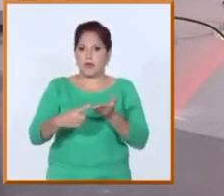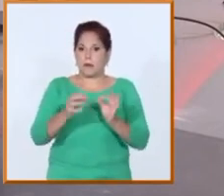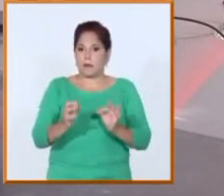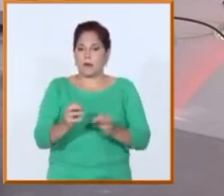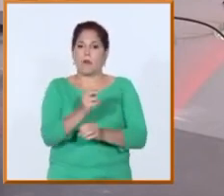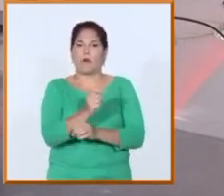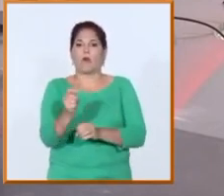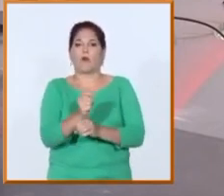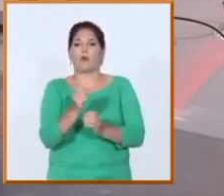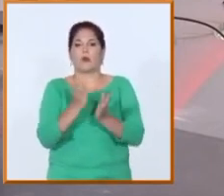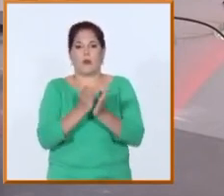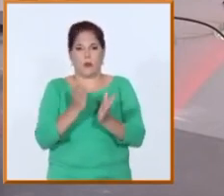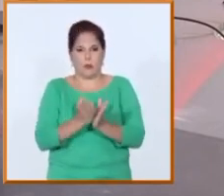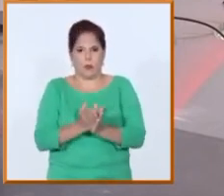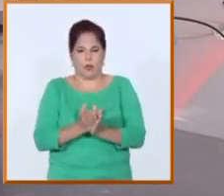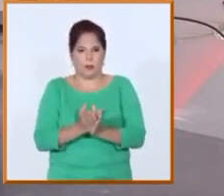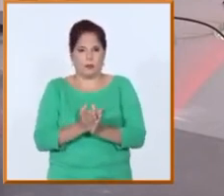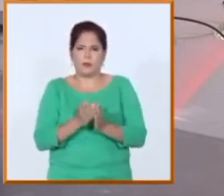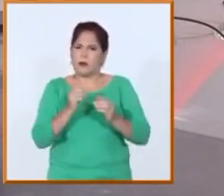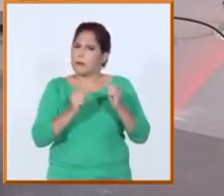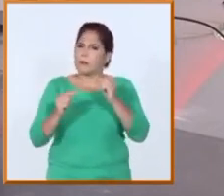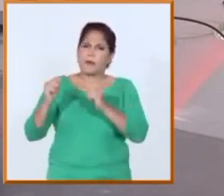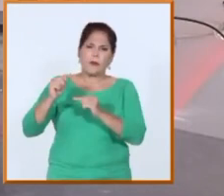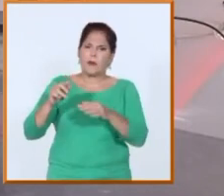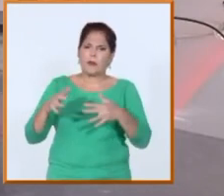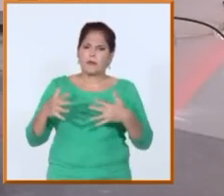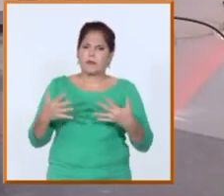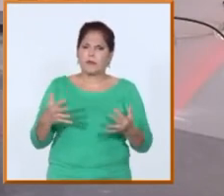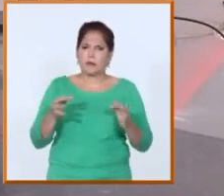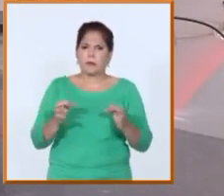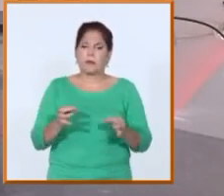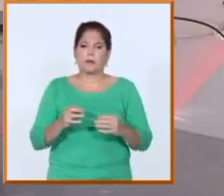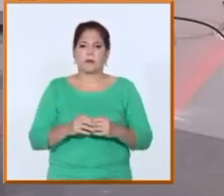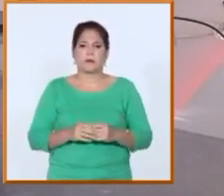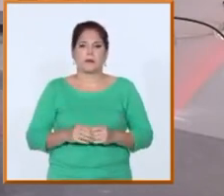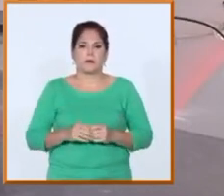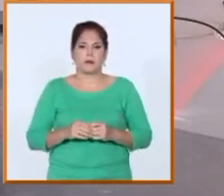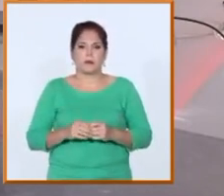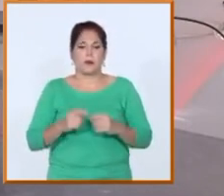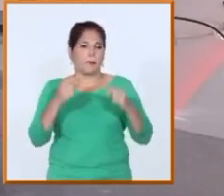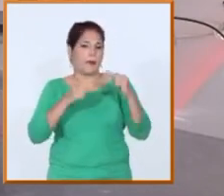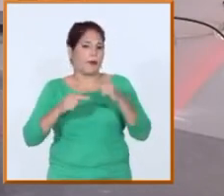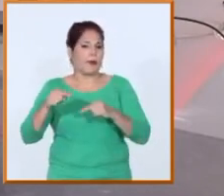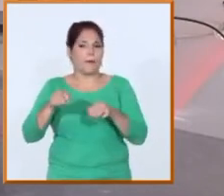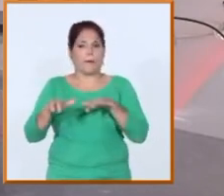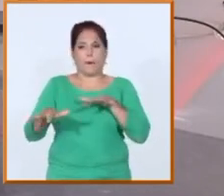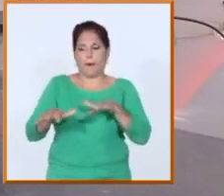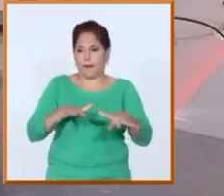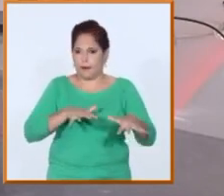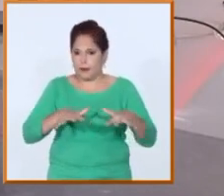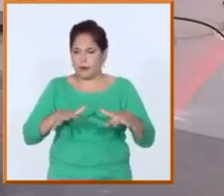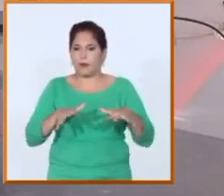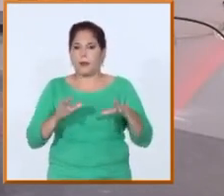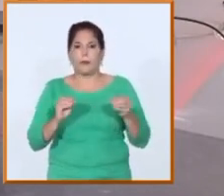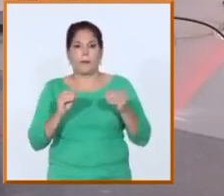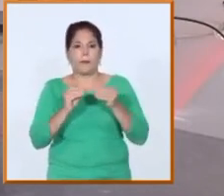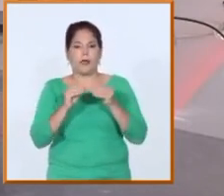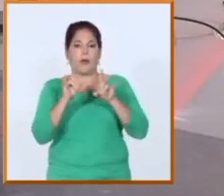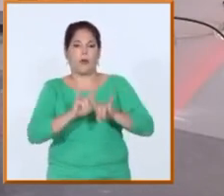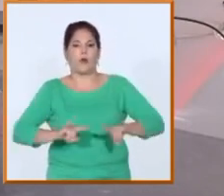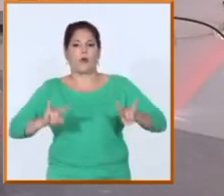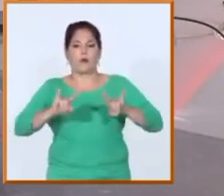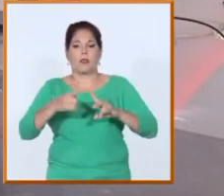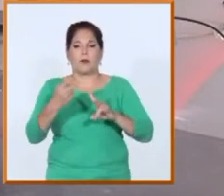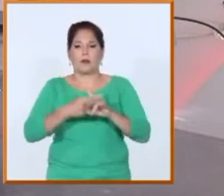escolar ¿cuáles son las prioridades en la formación en la preparación en la vinculación de la universidad con la